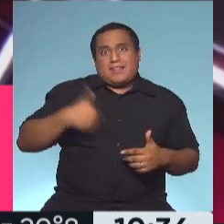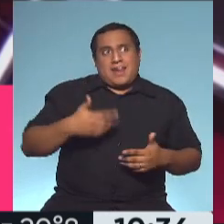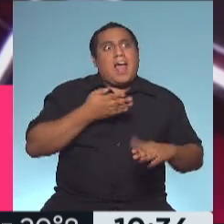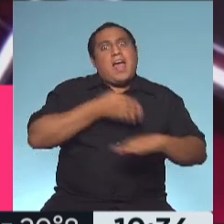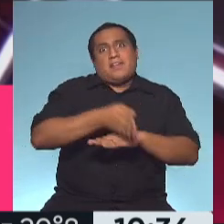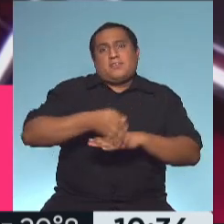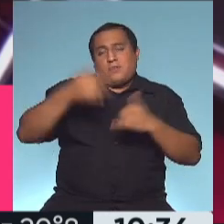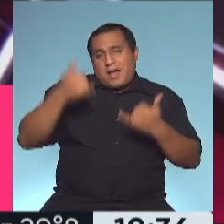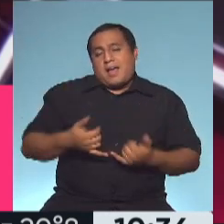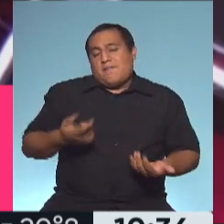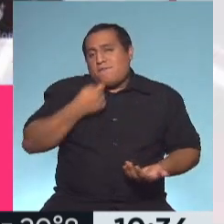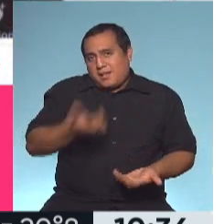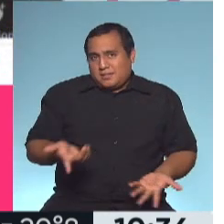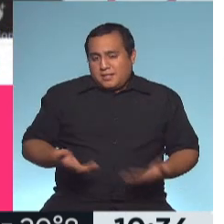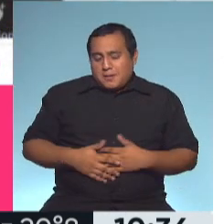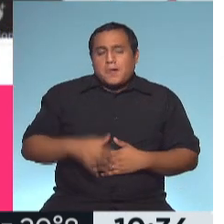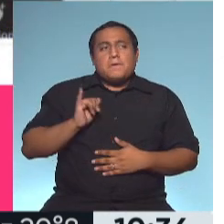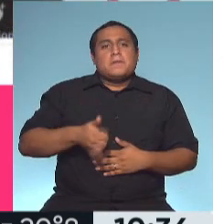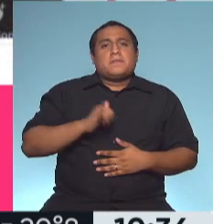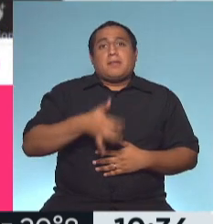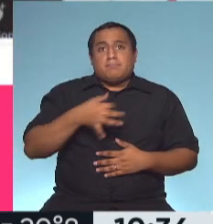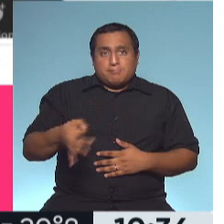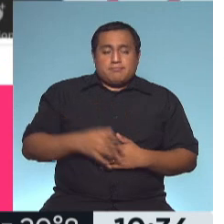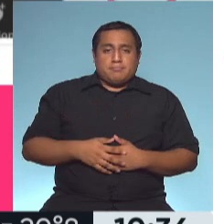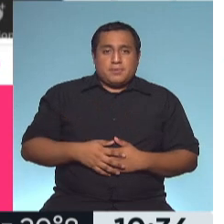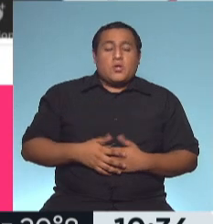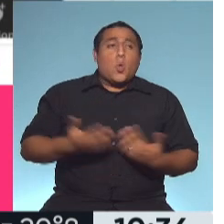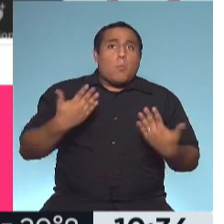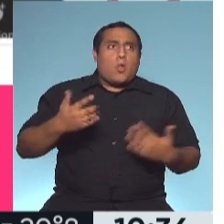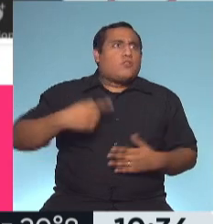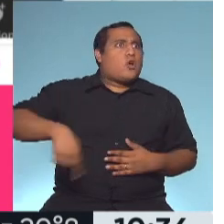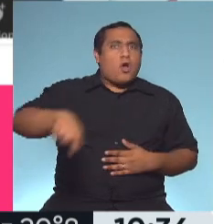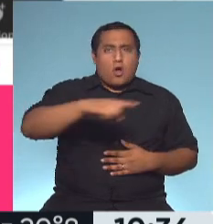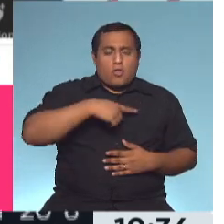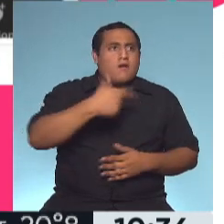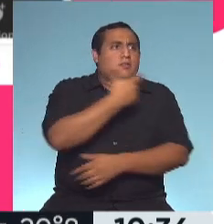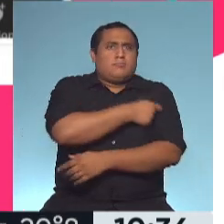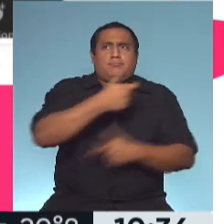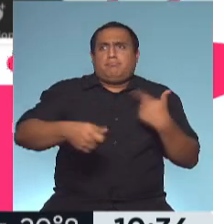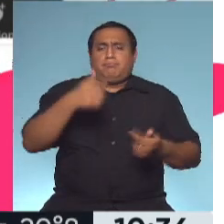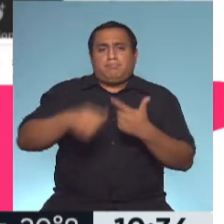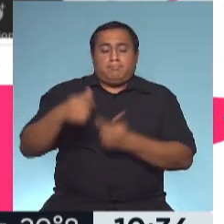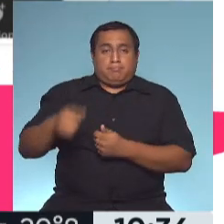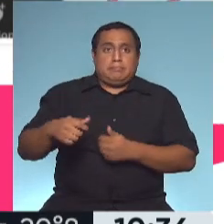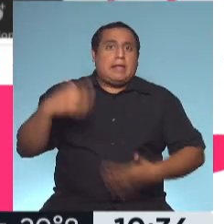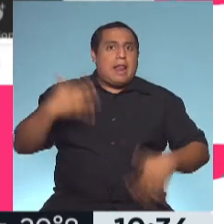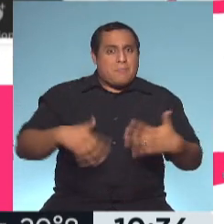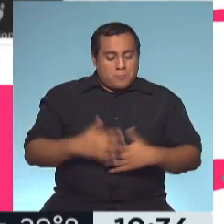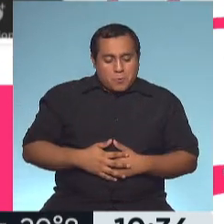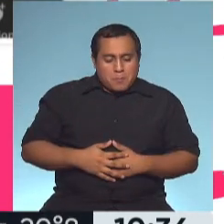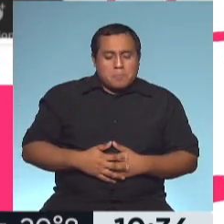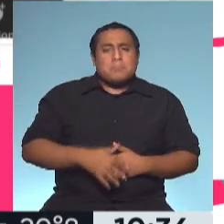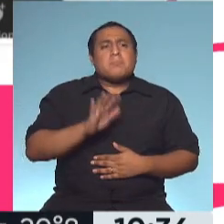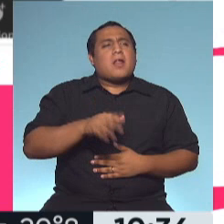facilita muchísimo el acceso. Absolutamente, y la logística y que realmente podamos todos estar vacunados cuanto antes. Y, Nora,